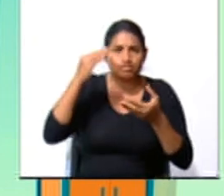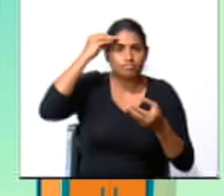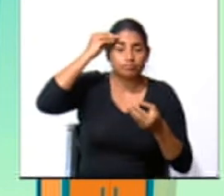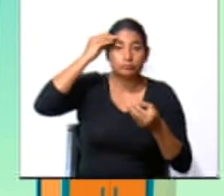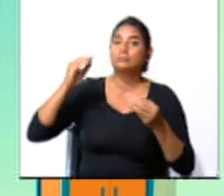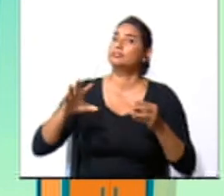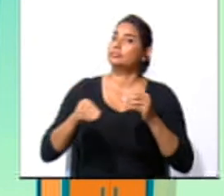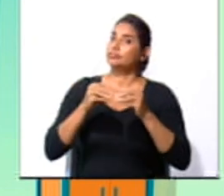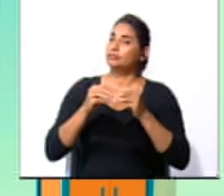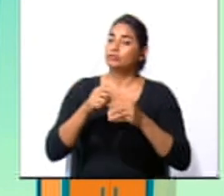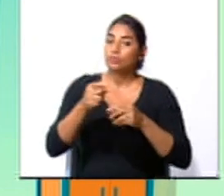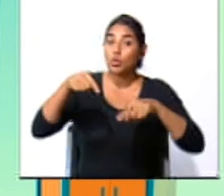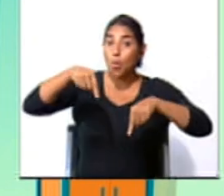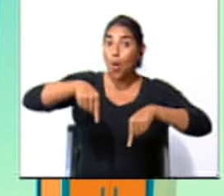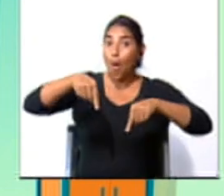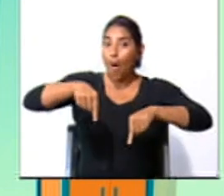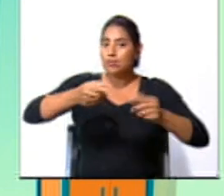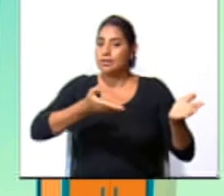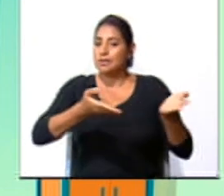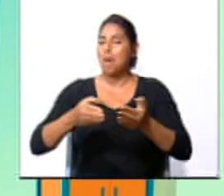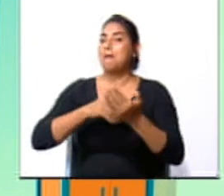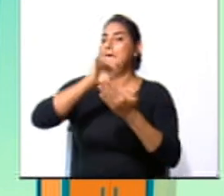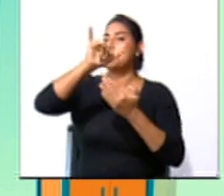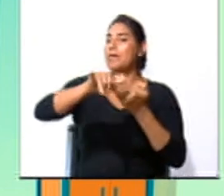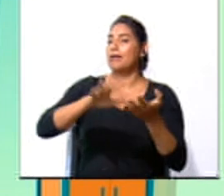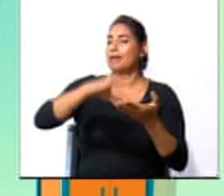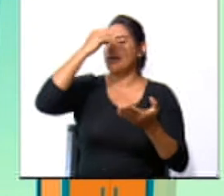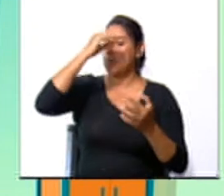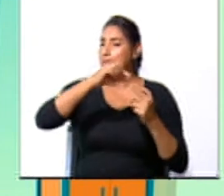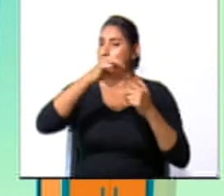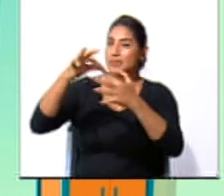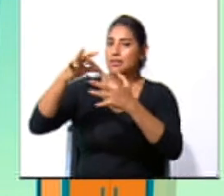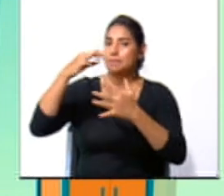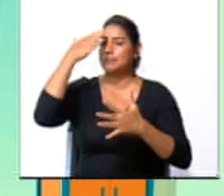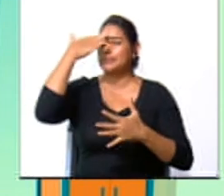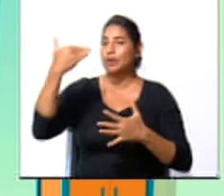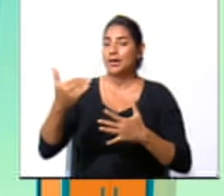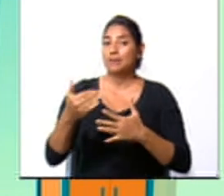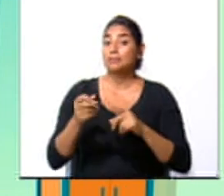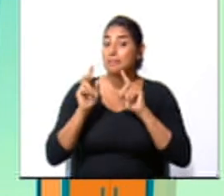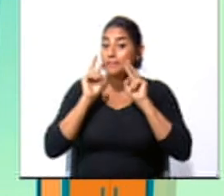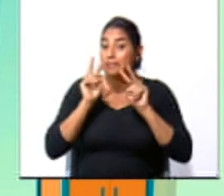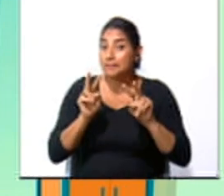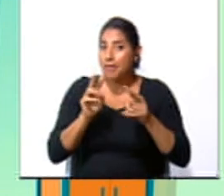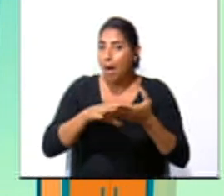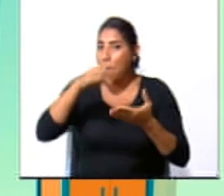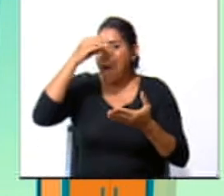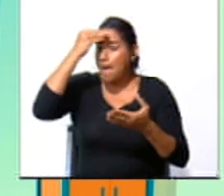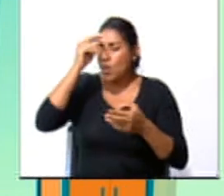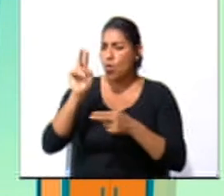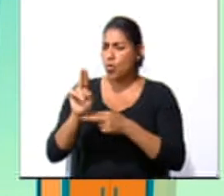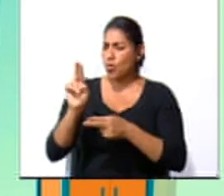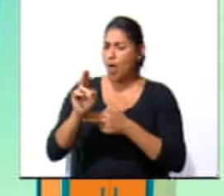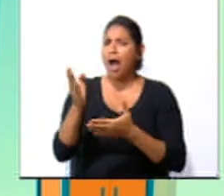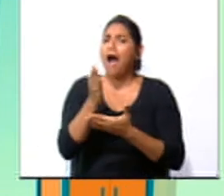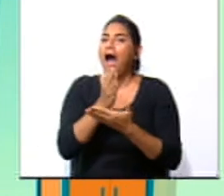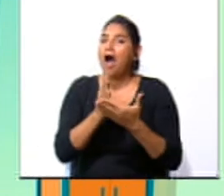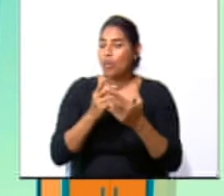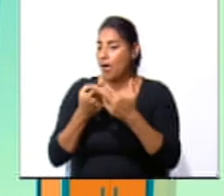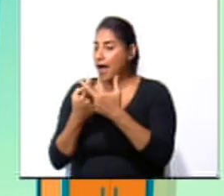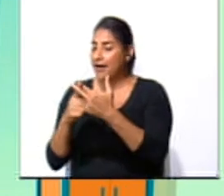Y pues hoy les tenemos un programa muy especial. Vamos a aprender a utilizar algunas